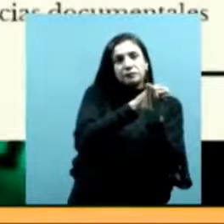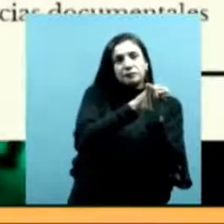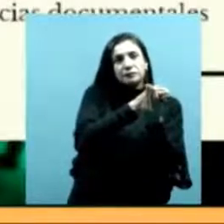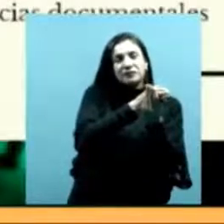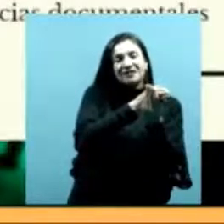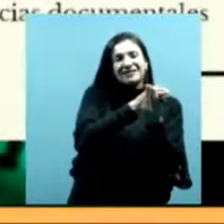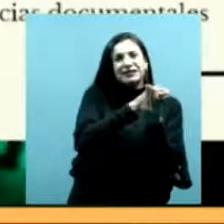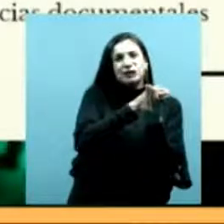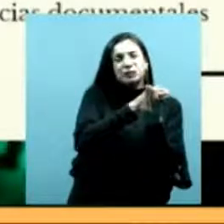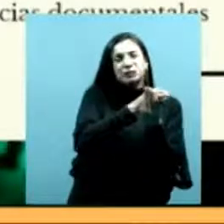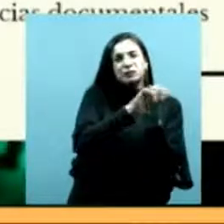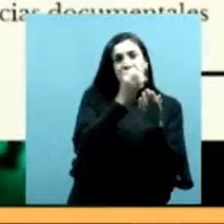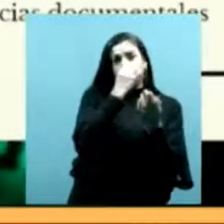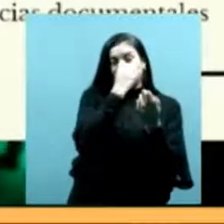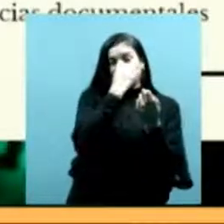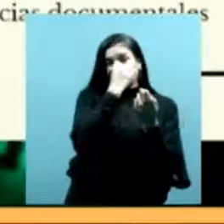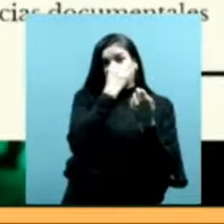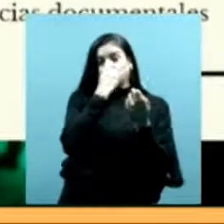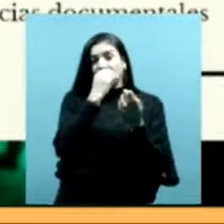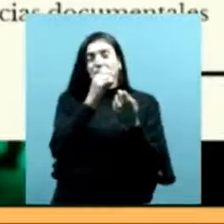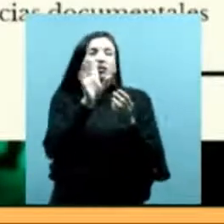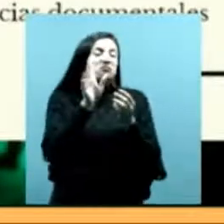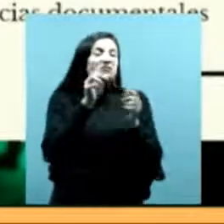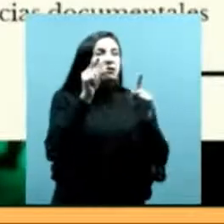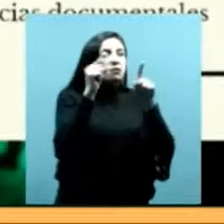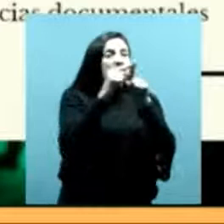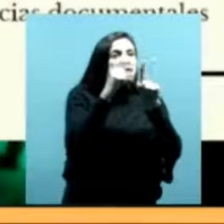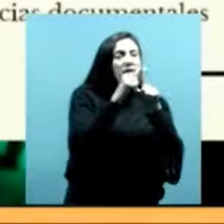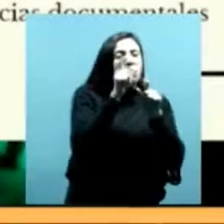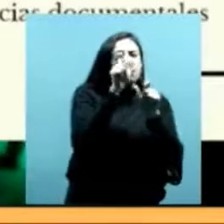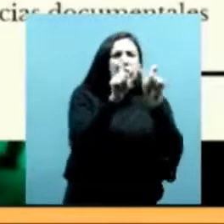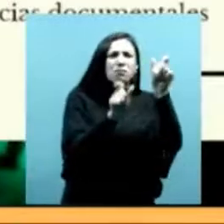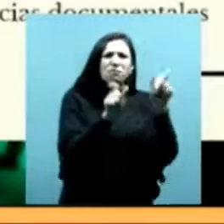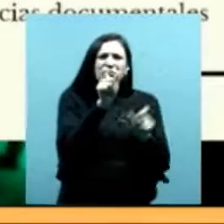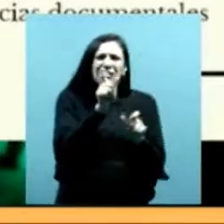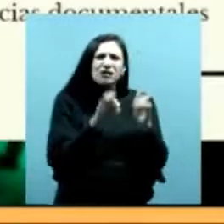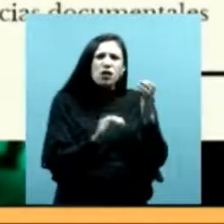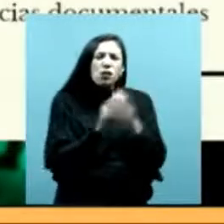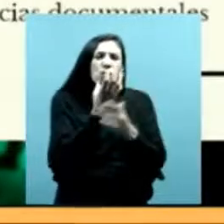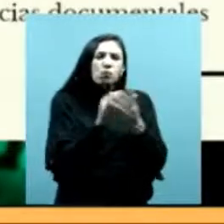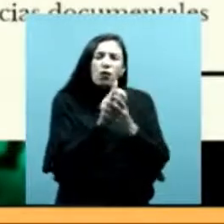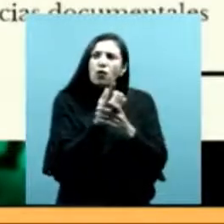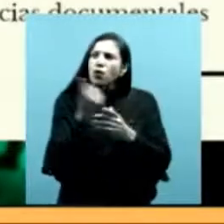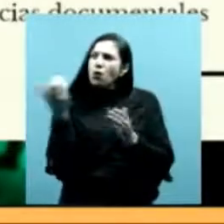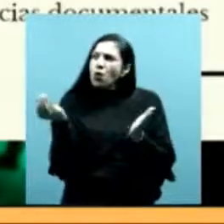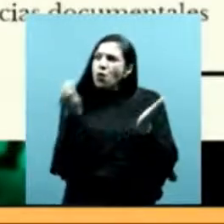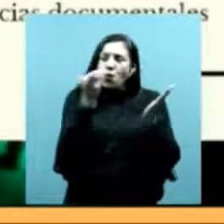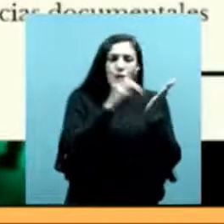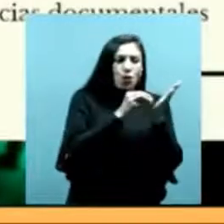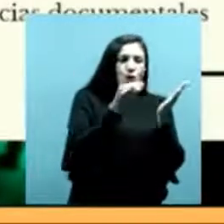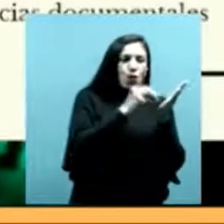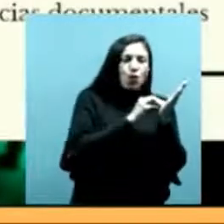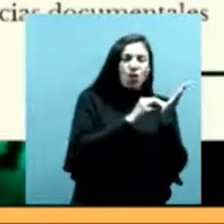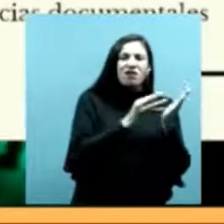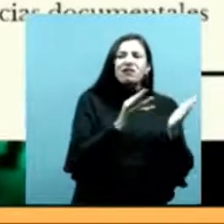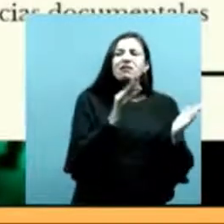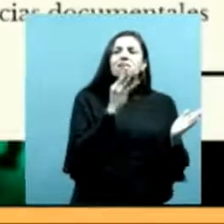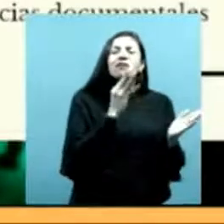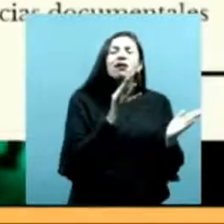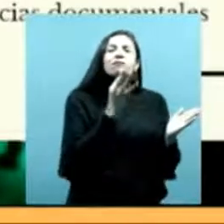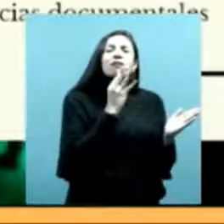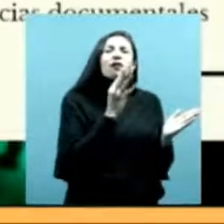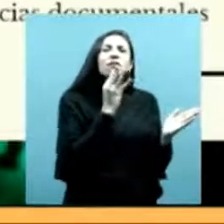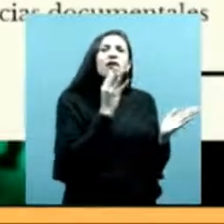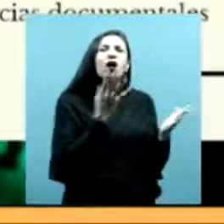poder resguardar las operaciones burocráticas que fueron produciendo y conectando esos documentos en